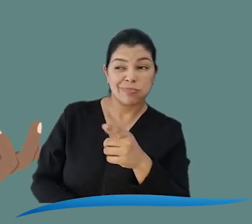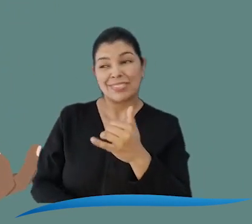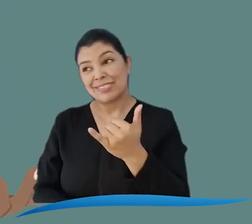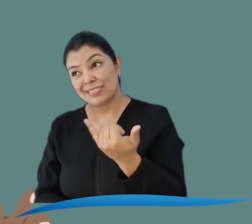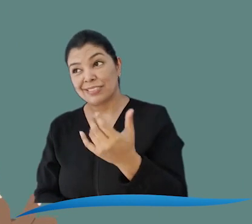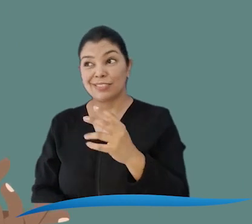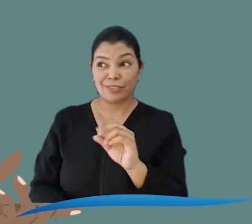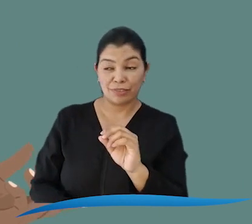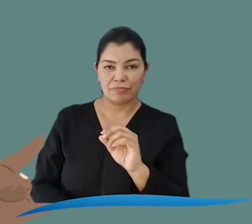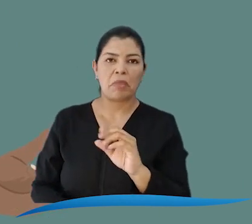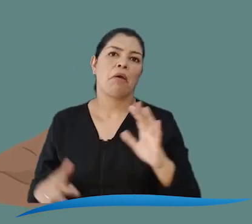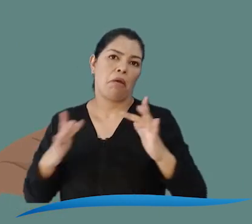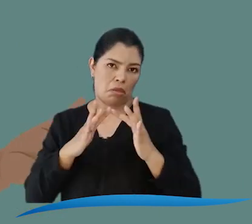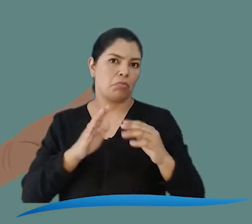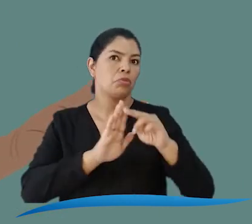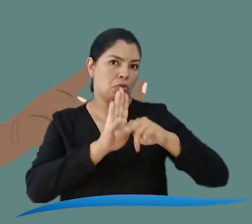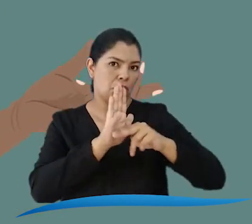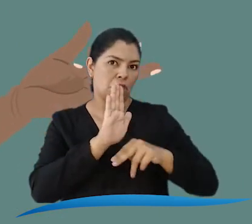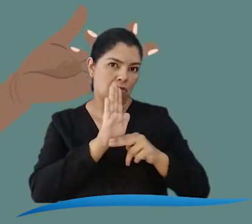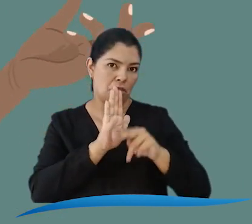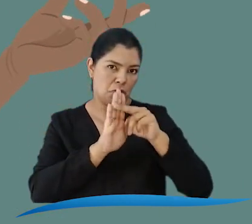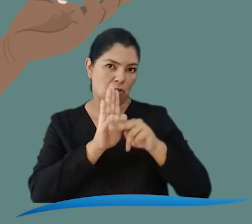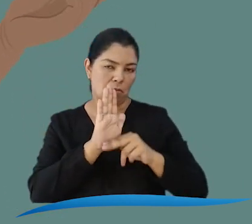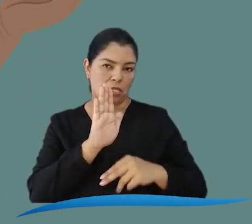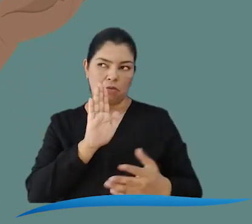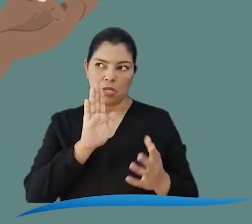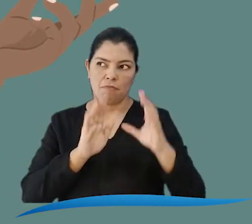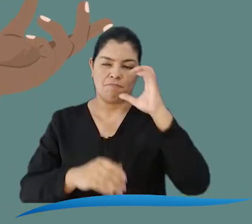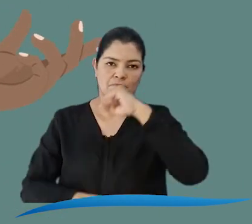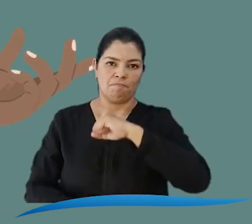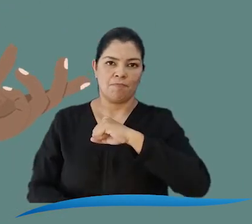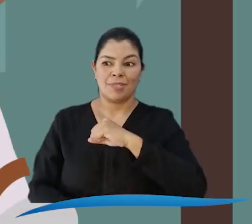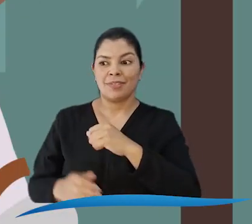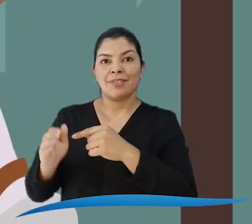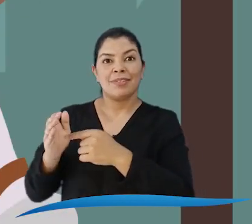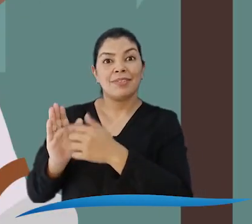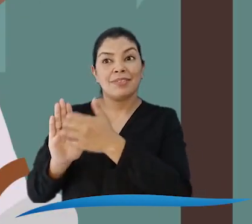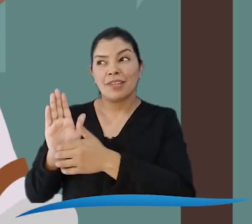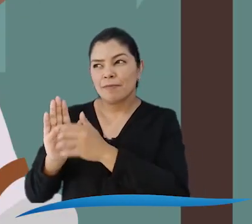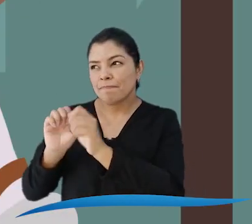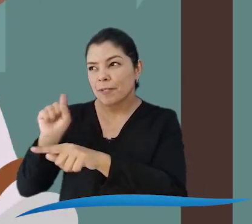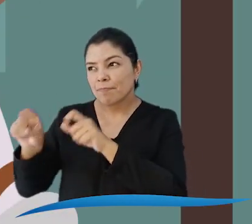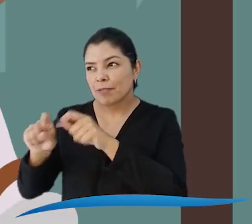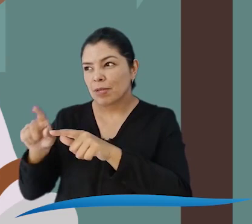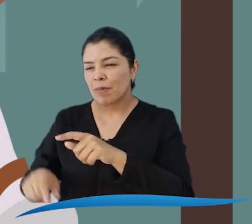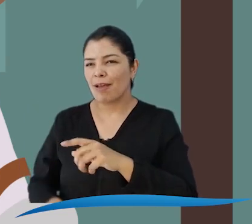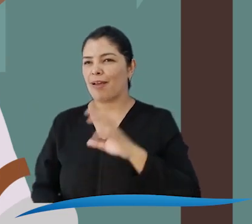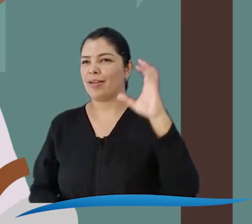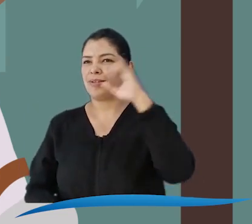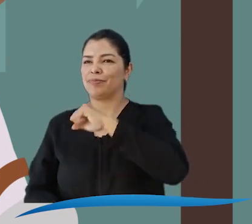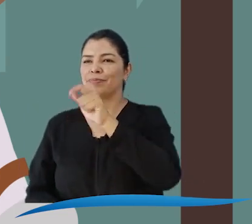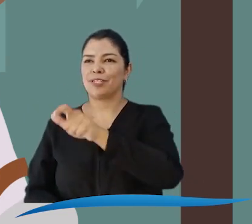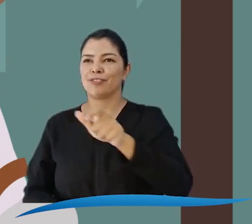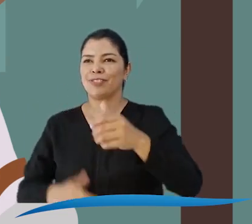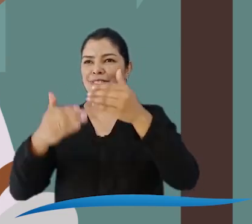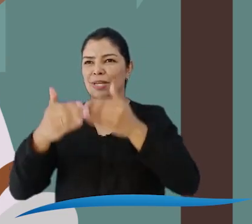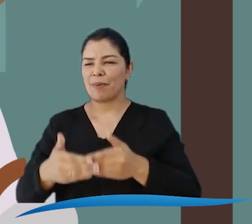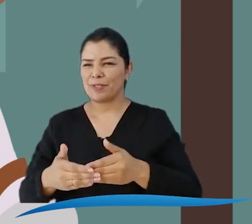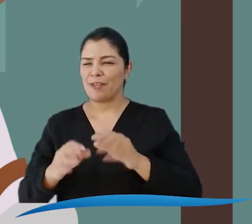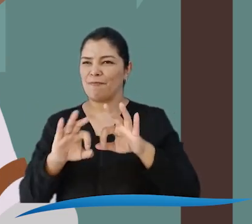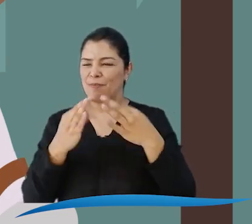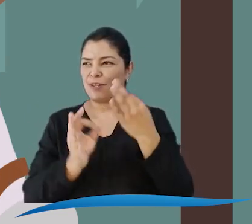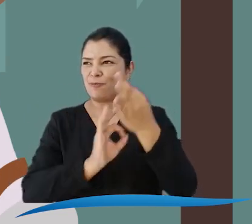el territorio. Todo esto también de acuerdo con la normatividad vigente. Además, permite identificar el grado de la